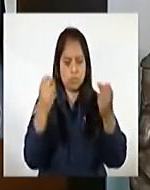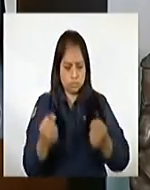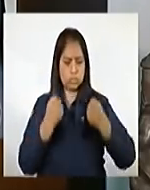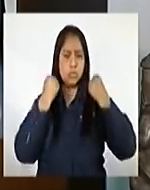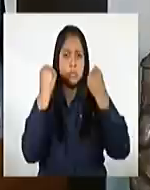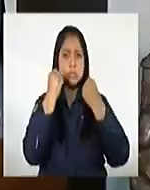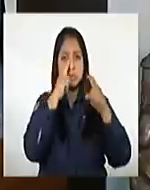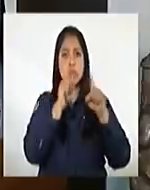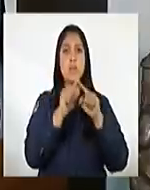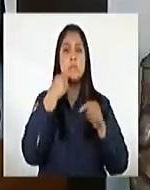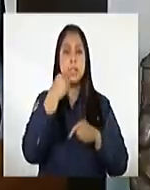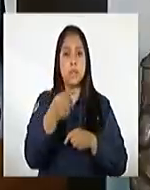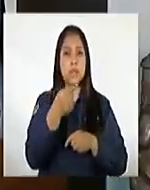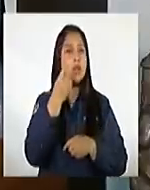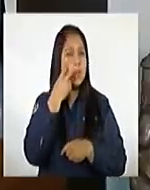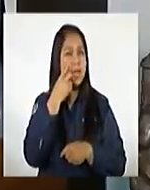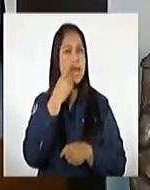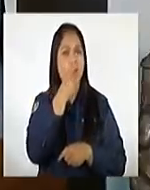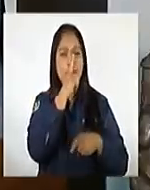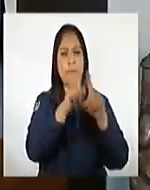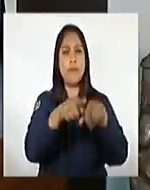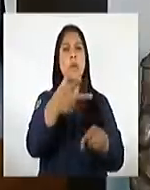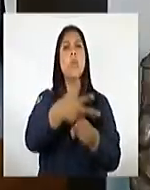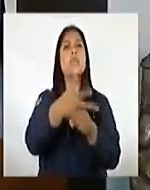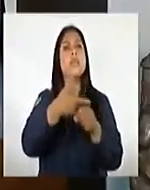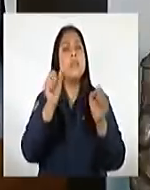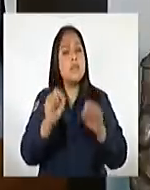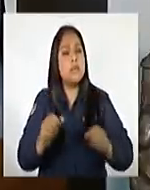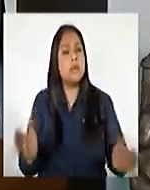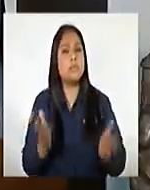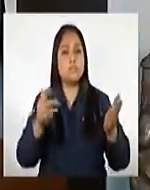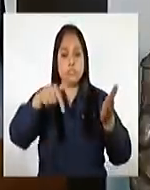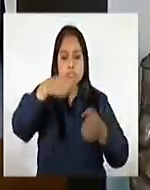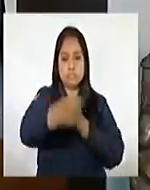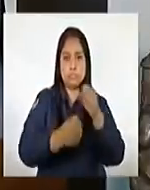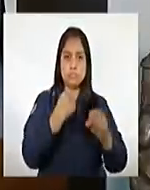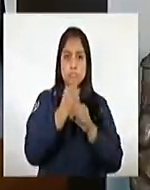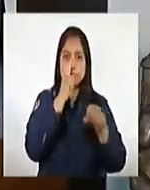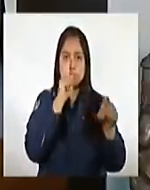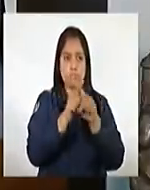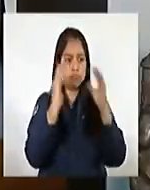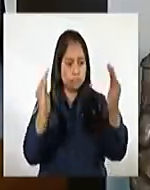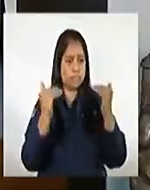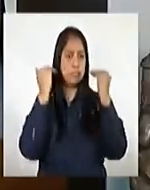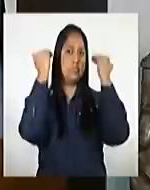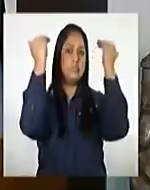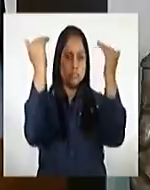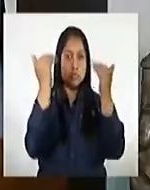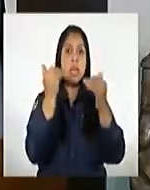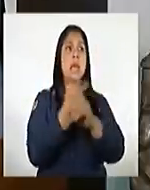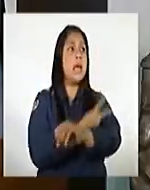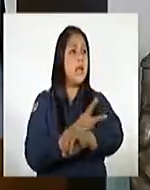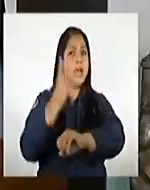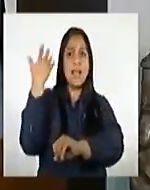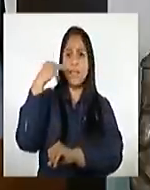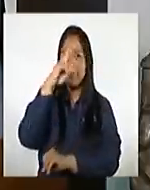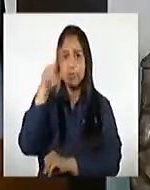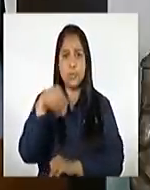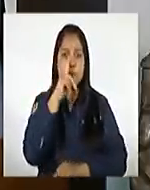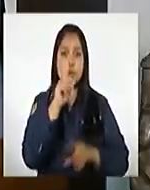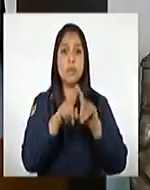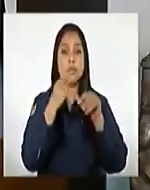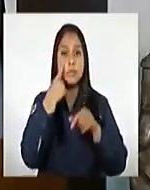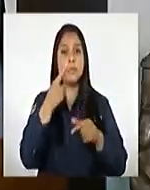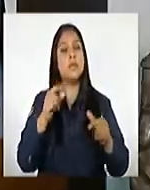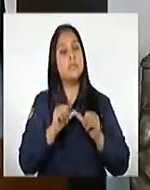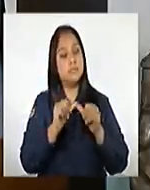fuertes que nunca. Lo verán, Guatemala va a tener este año un crecimiento sin precedentes. Pero además de eso, vamos